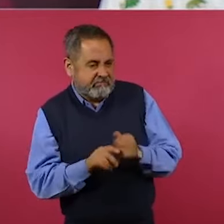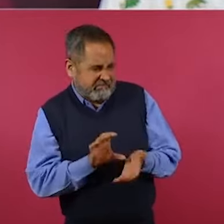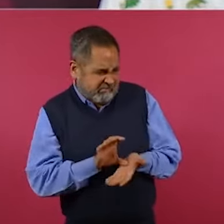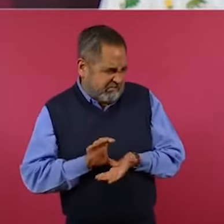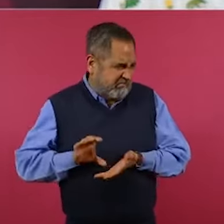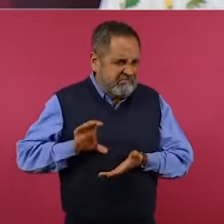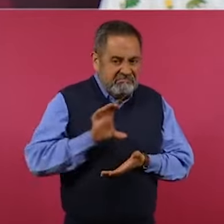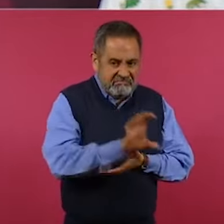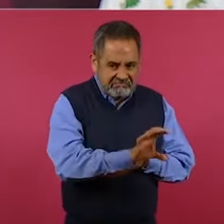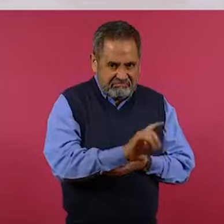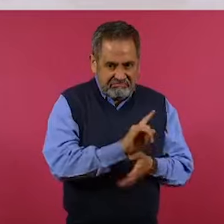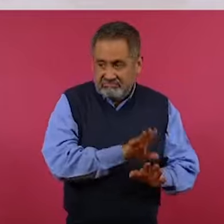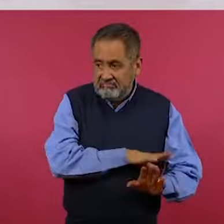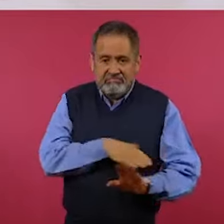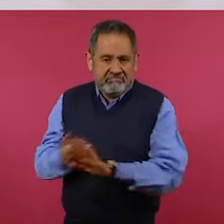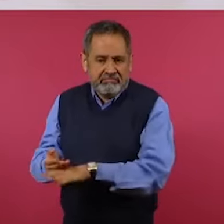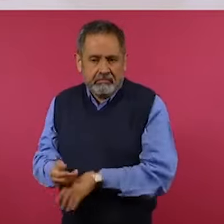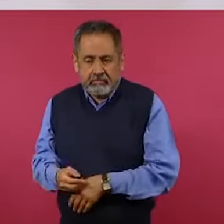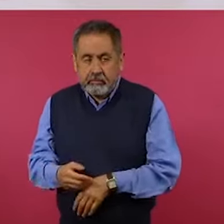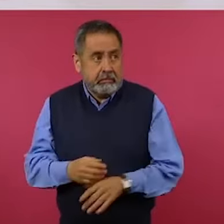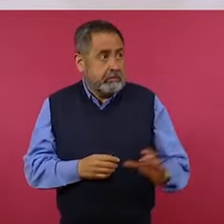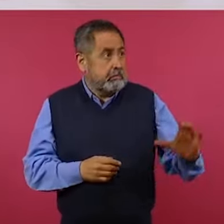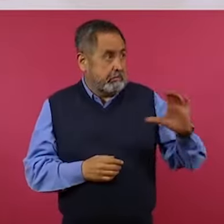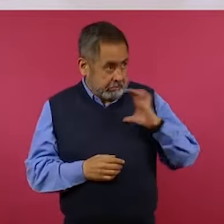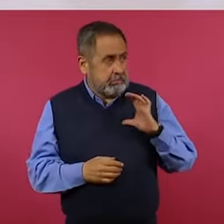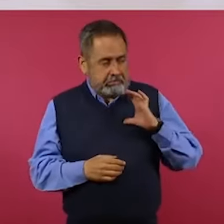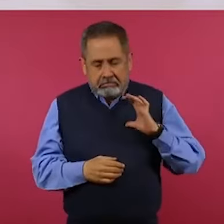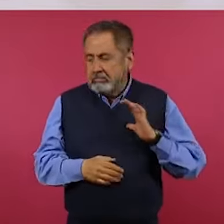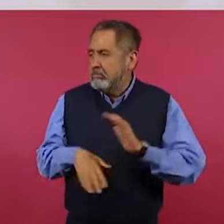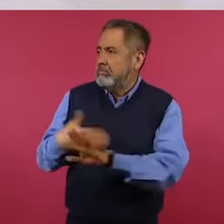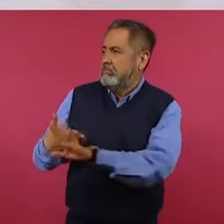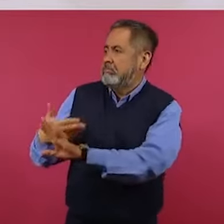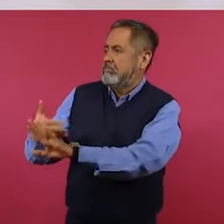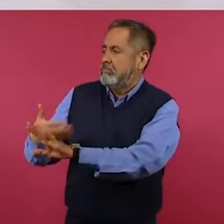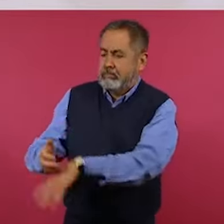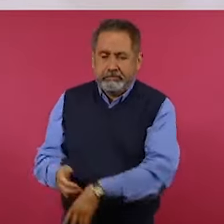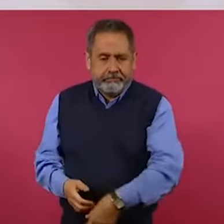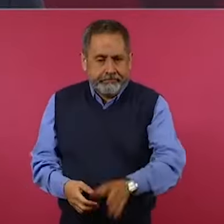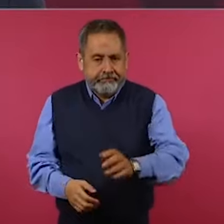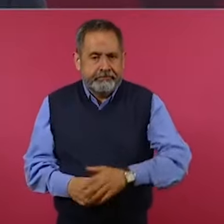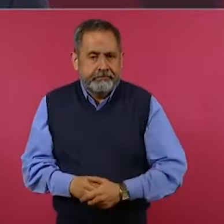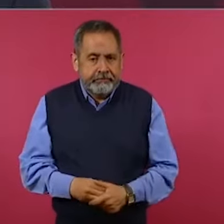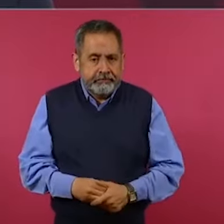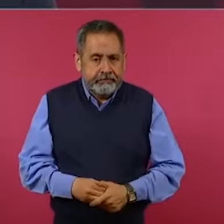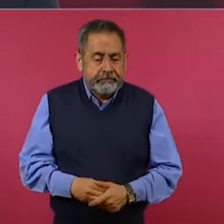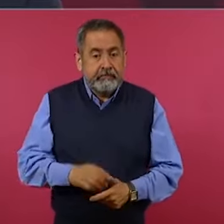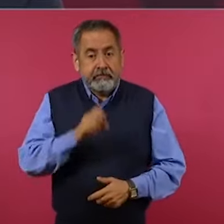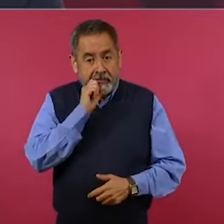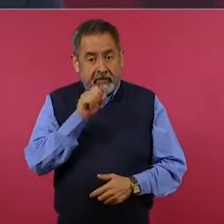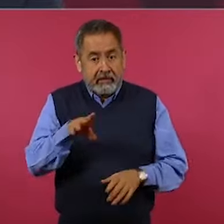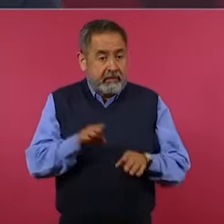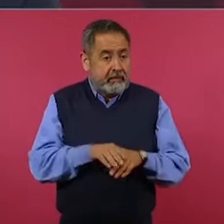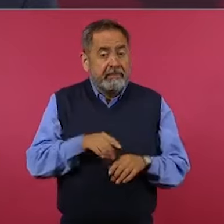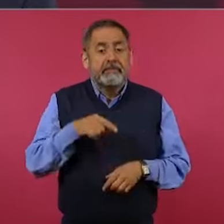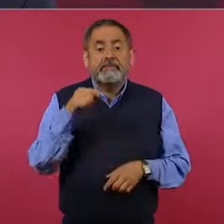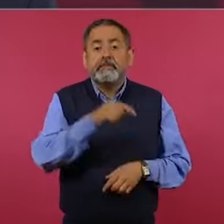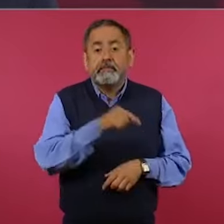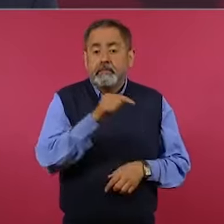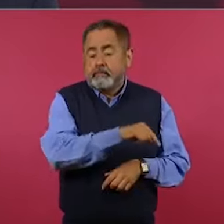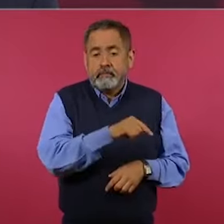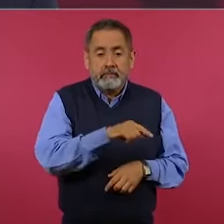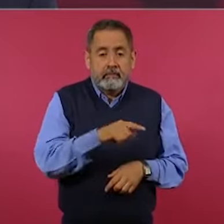muchos billullos. Y luego también todo el dinero que recogió